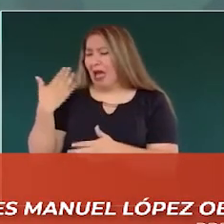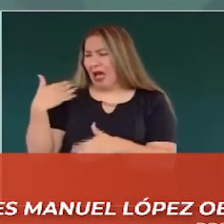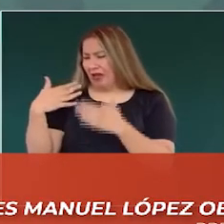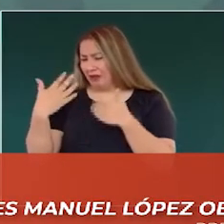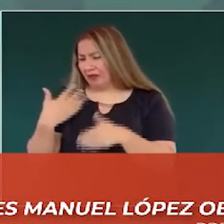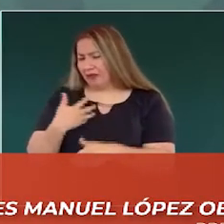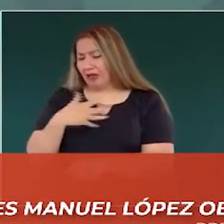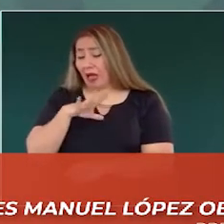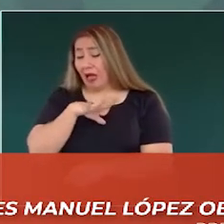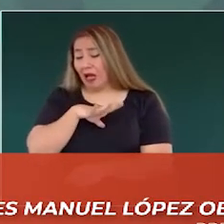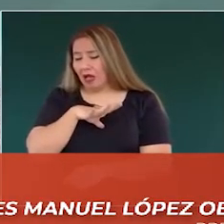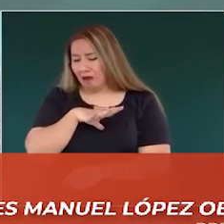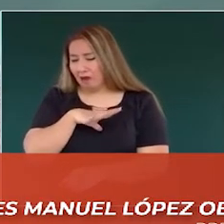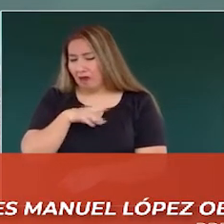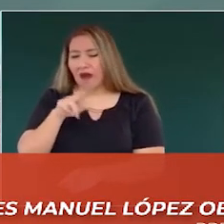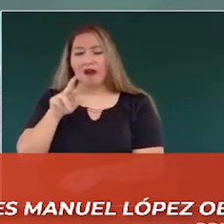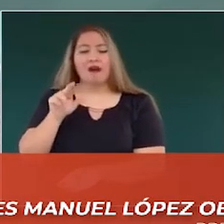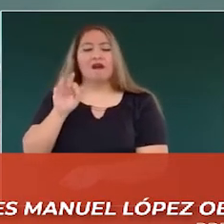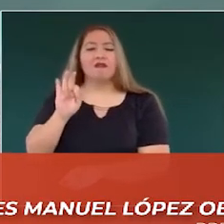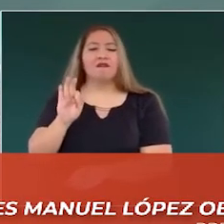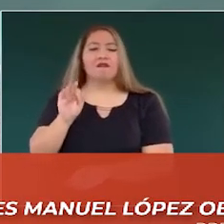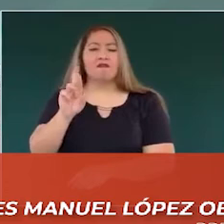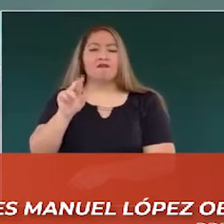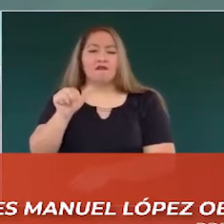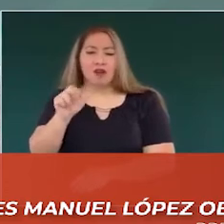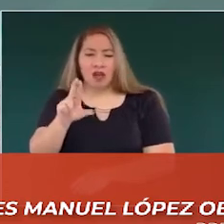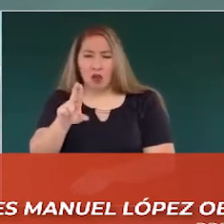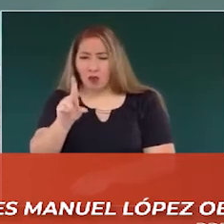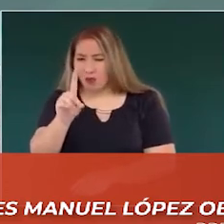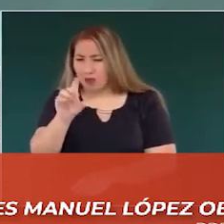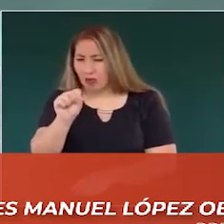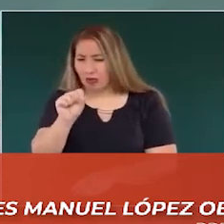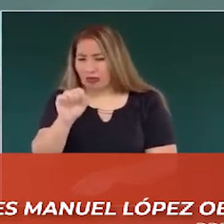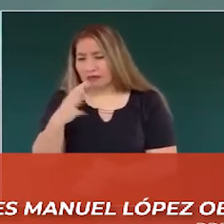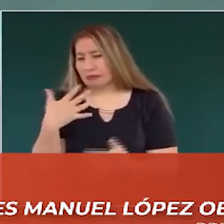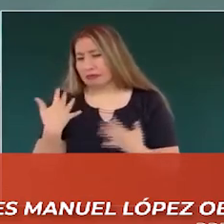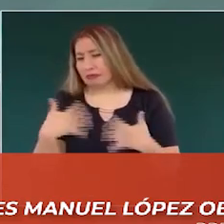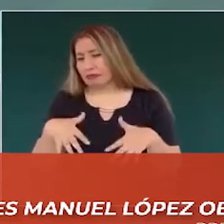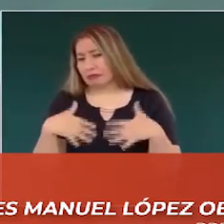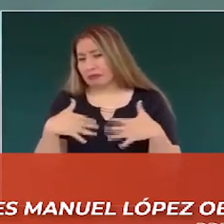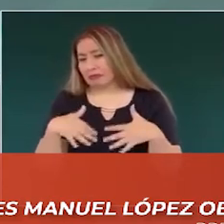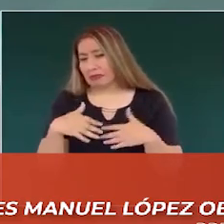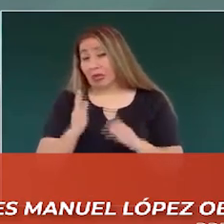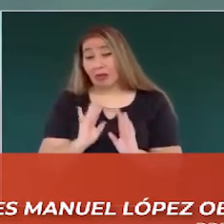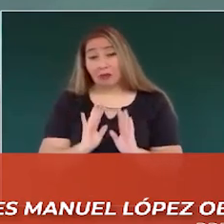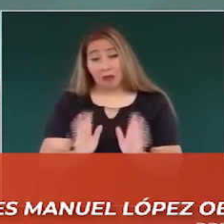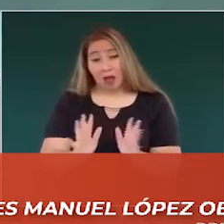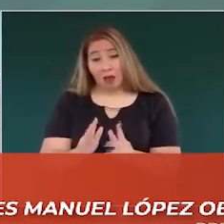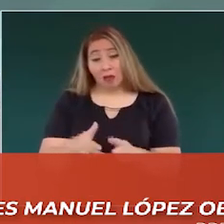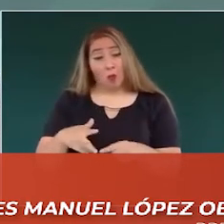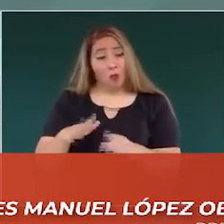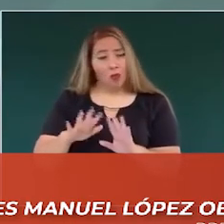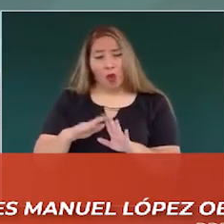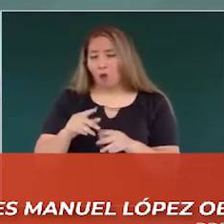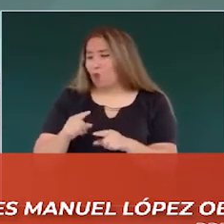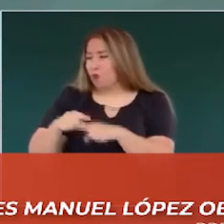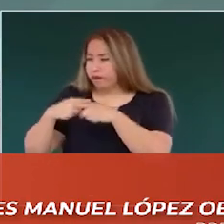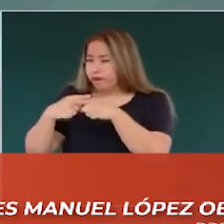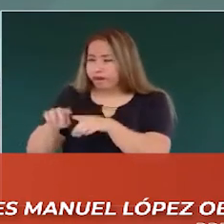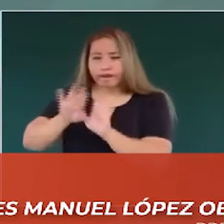desgraciadamente. Entonces, estamos inaugurando una etapa nueva